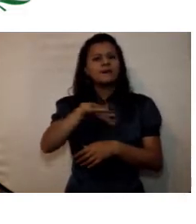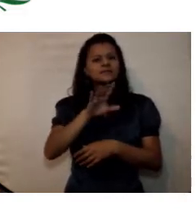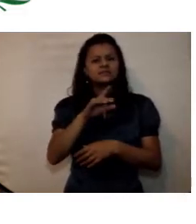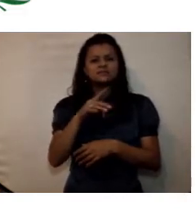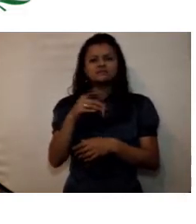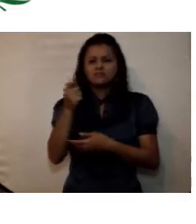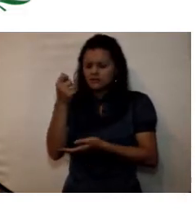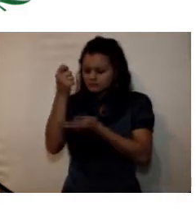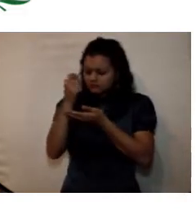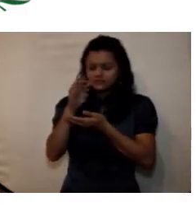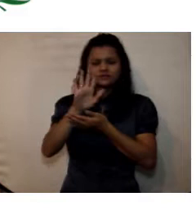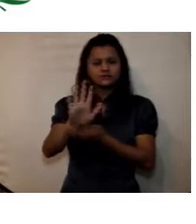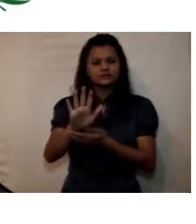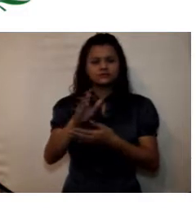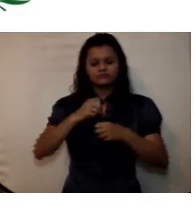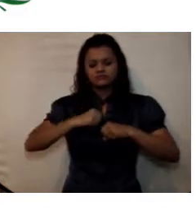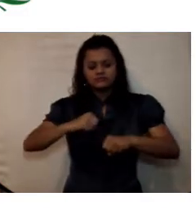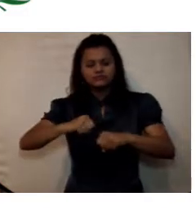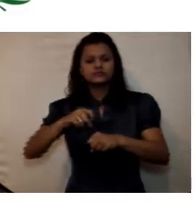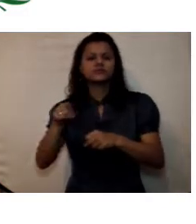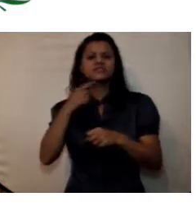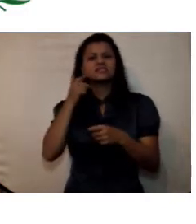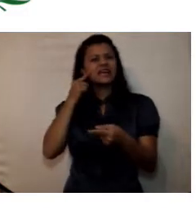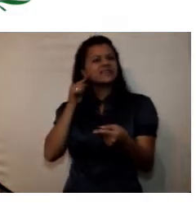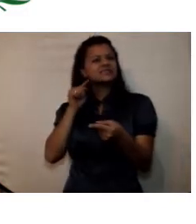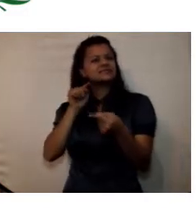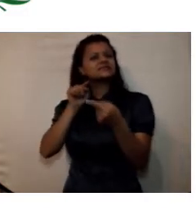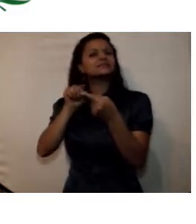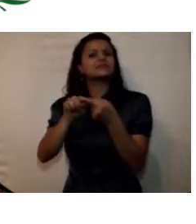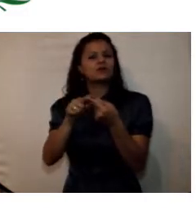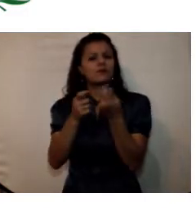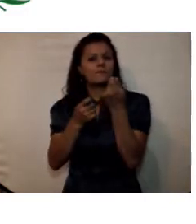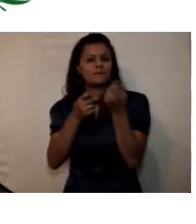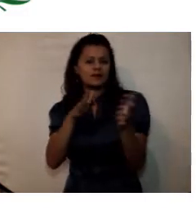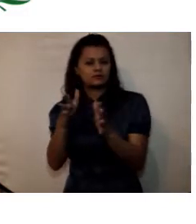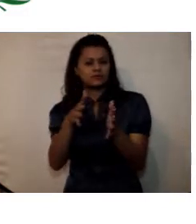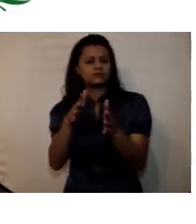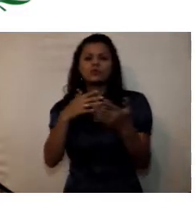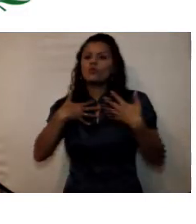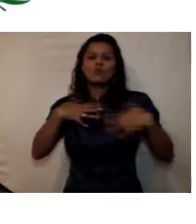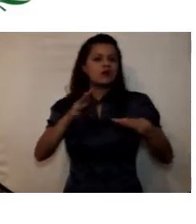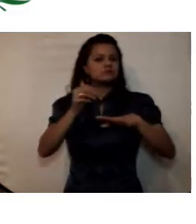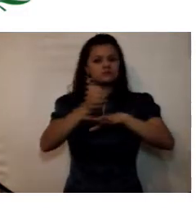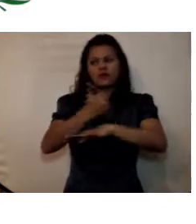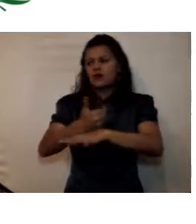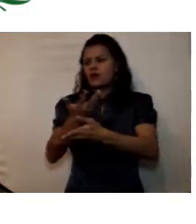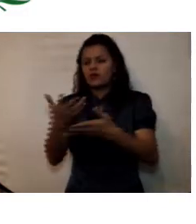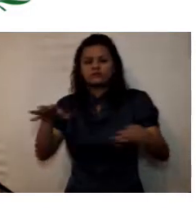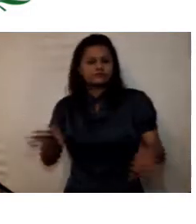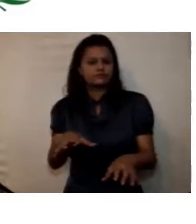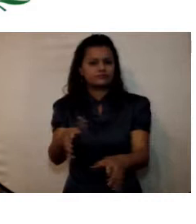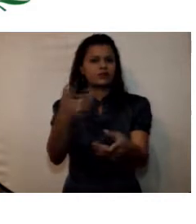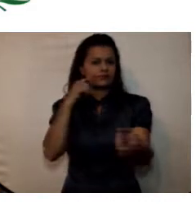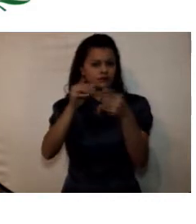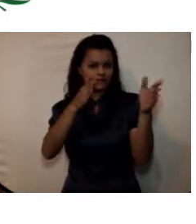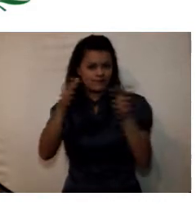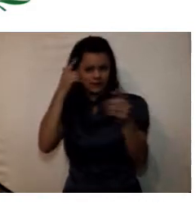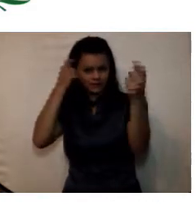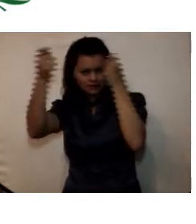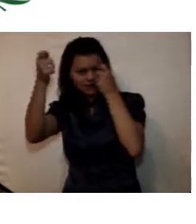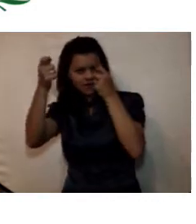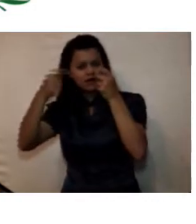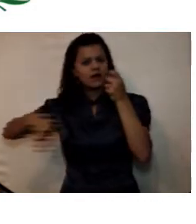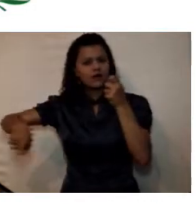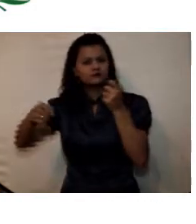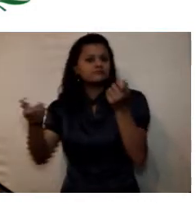cualquier actividad cualquier tarea cualquier producto cualquier cosa que se lleve a la universidad en el marco de la planeación estratégica está determinado por